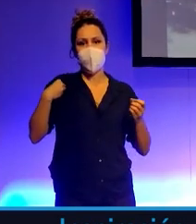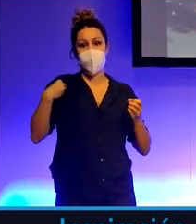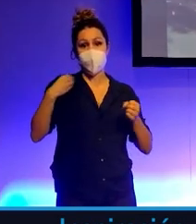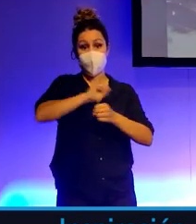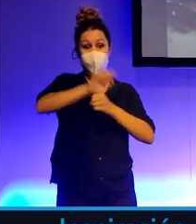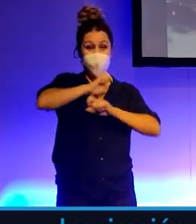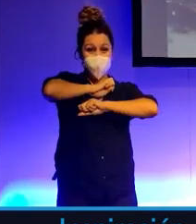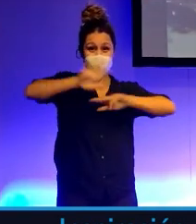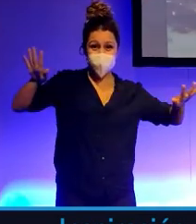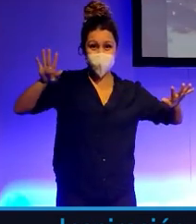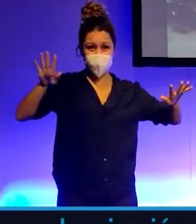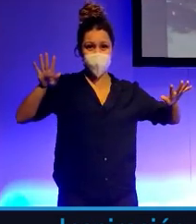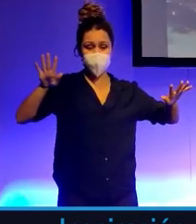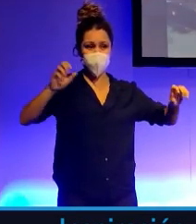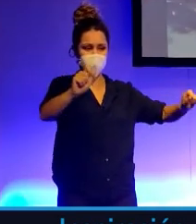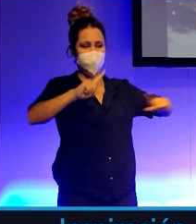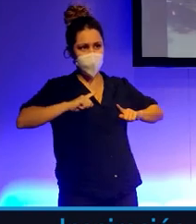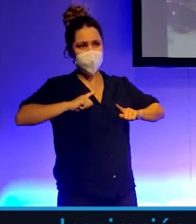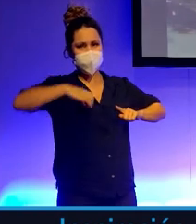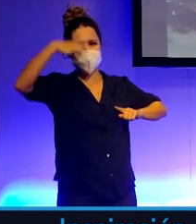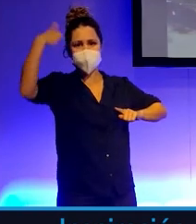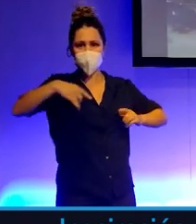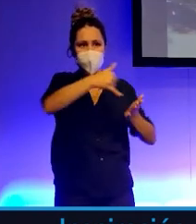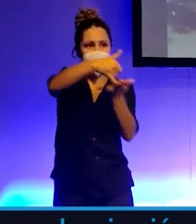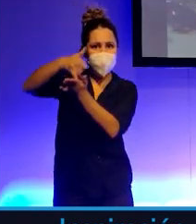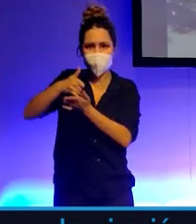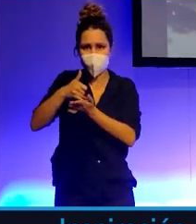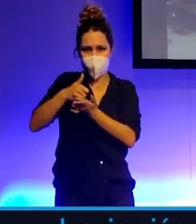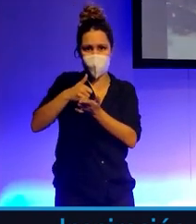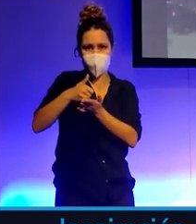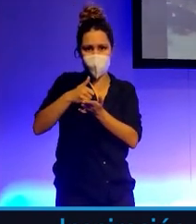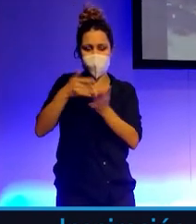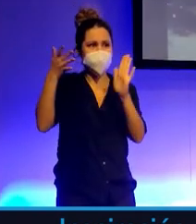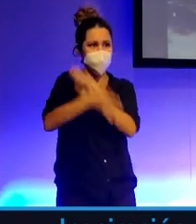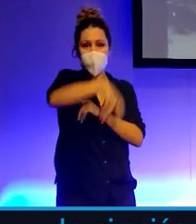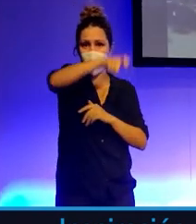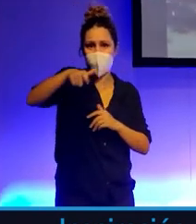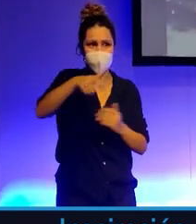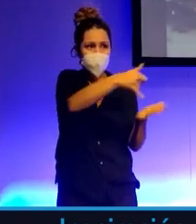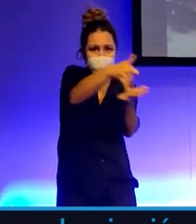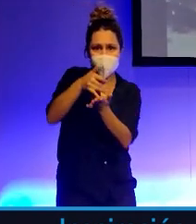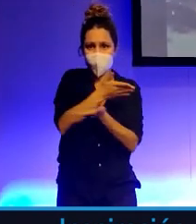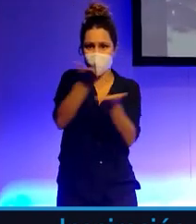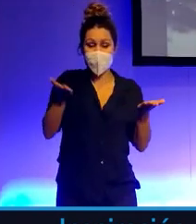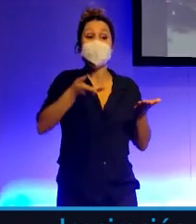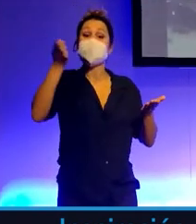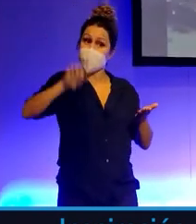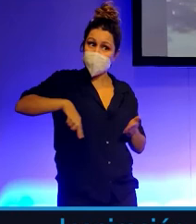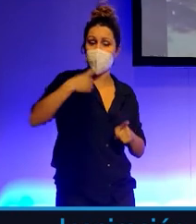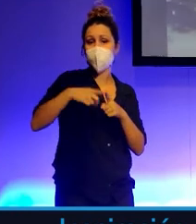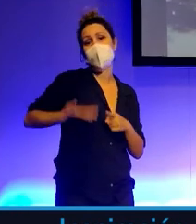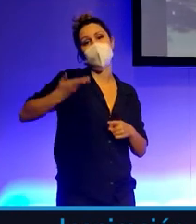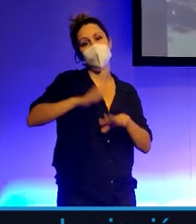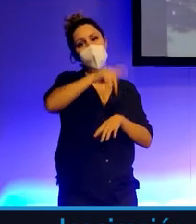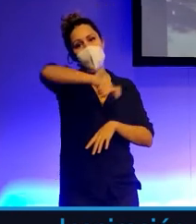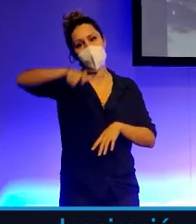recordó la vulnerabilidad humana, la finitud humana. Y también, ¿qué es lo importante para el ser humano? Entonces, si las